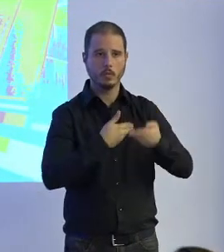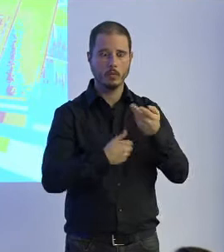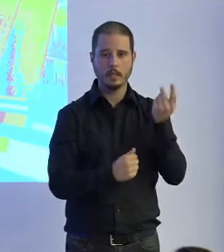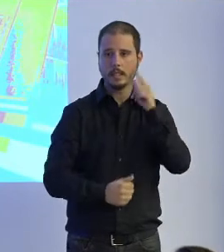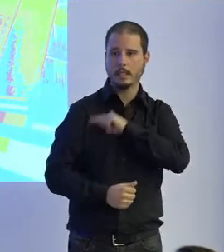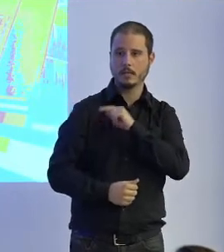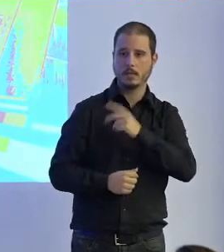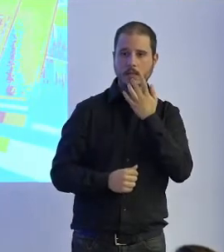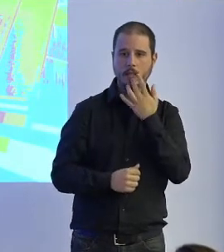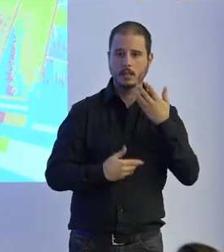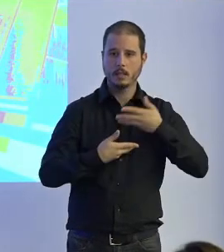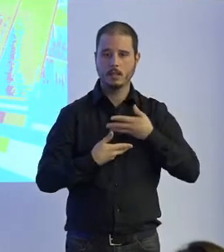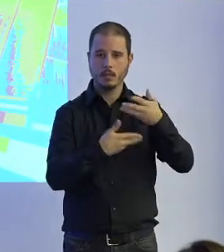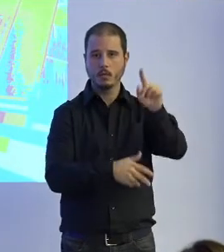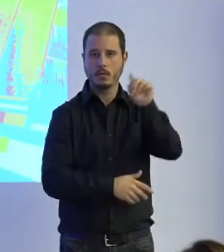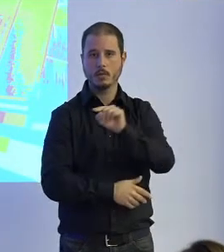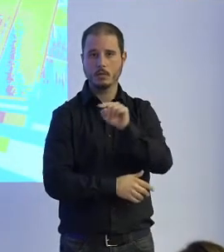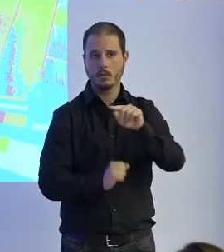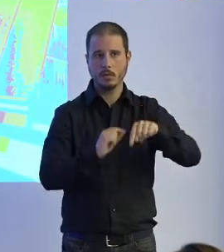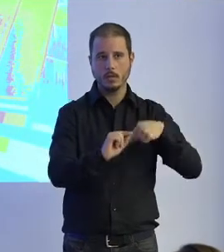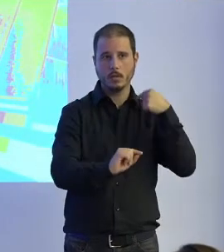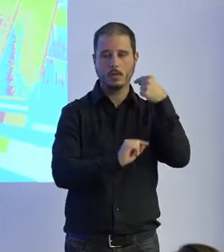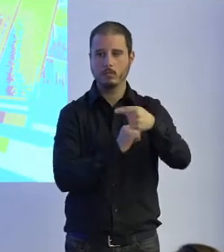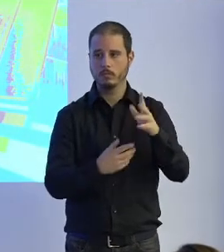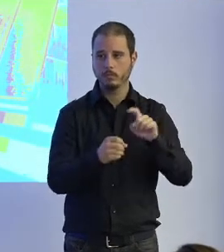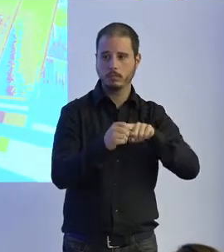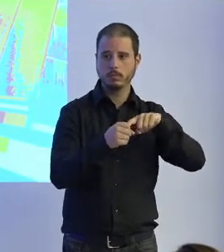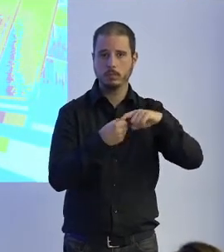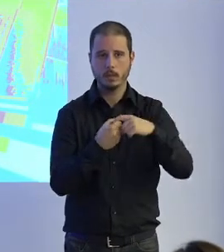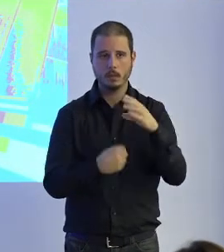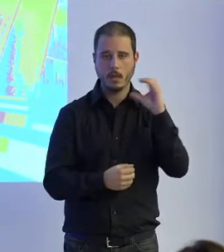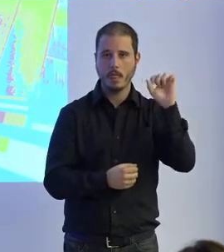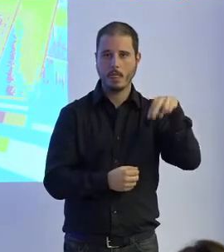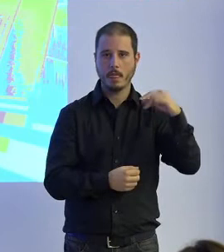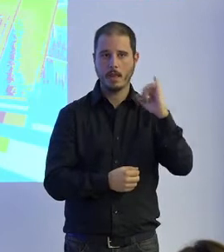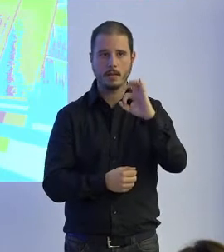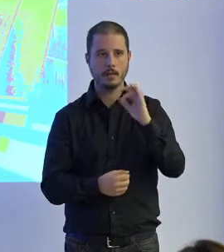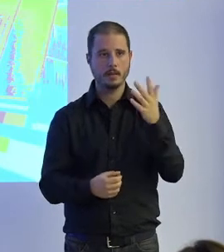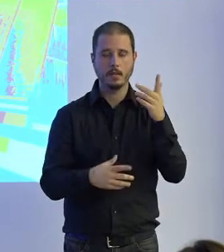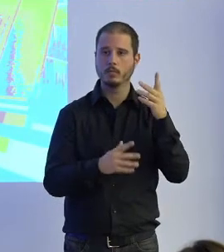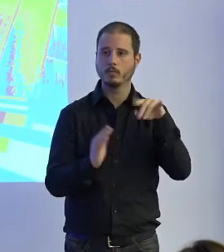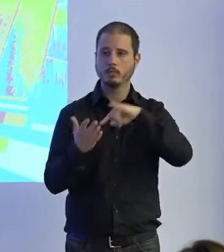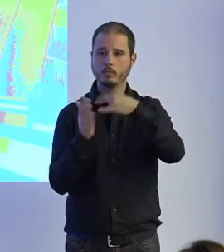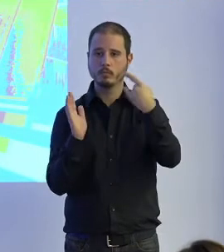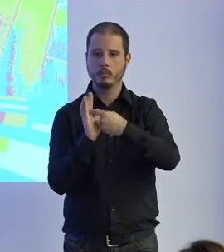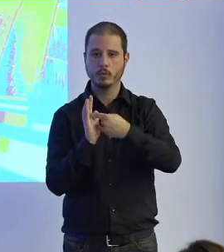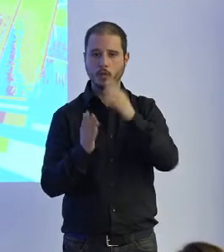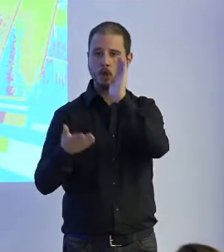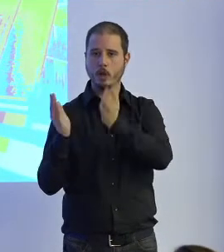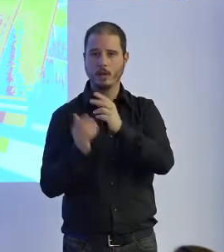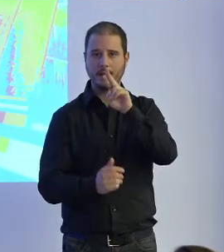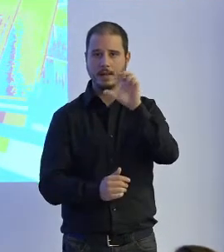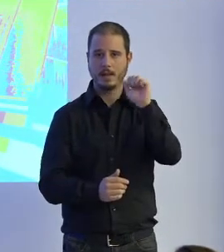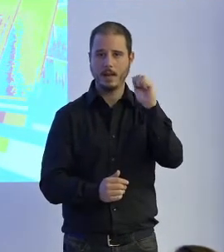y si ayudaba o no ayudaba luego participamos fue una cosa espectacular en un zenith que se llamaba el proyecto Rehabilita en el cual estuvimos en